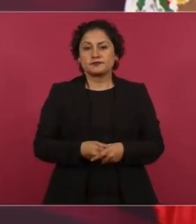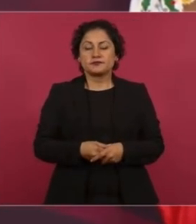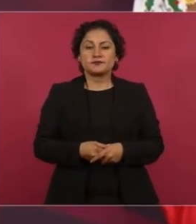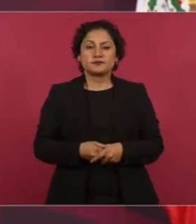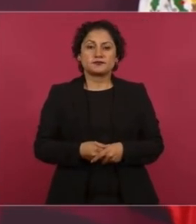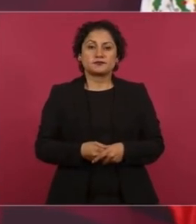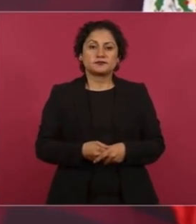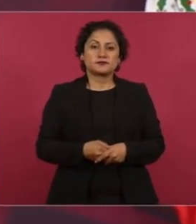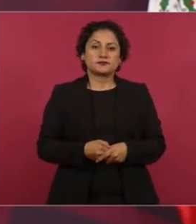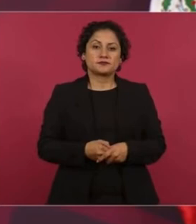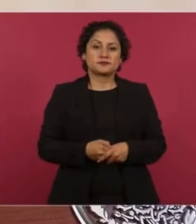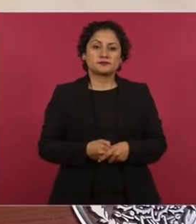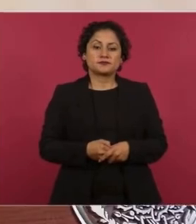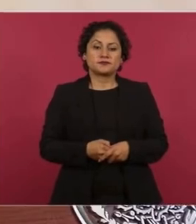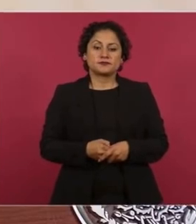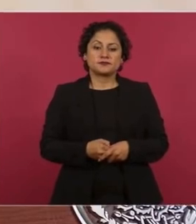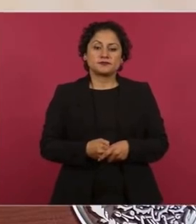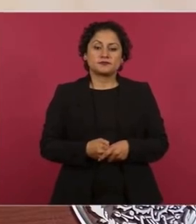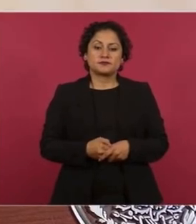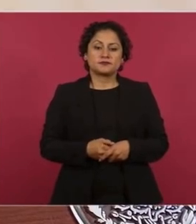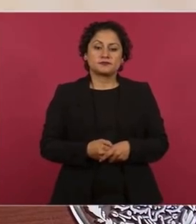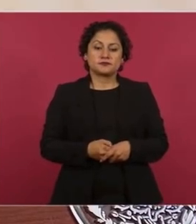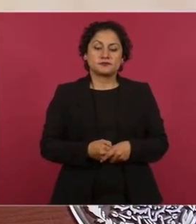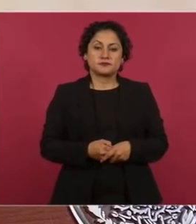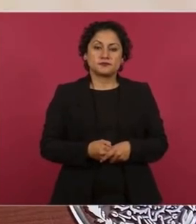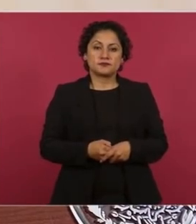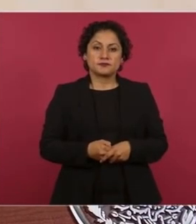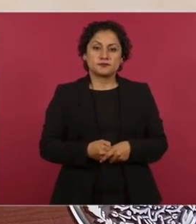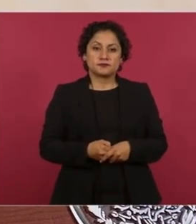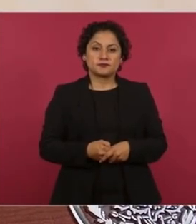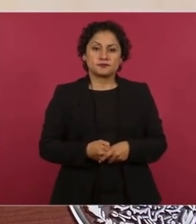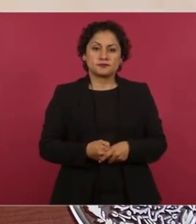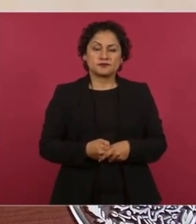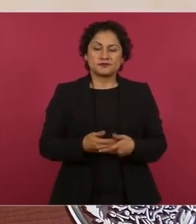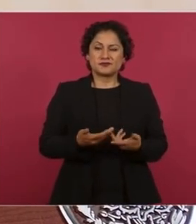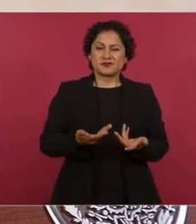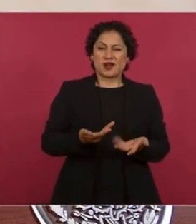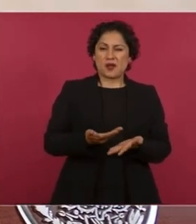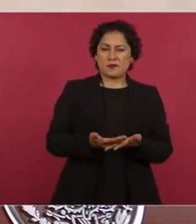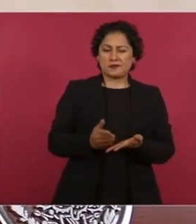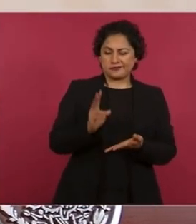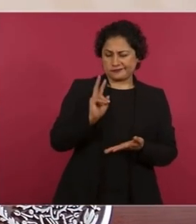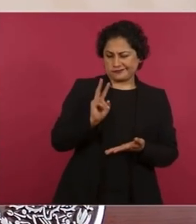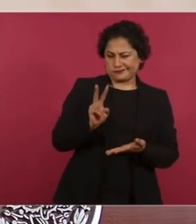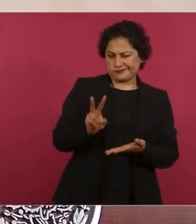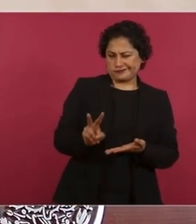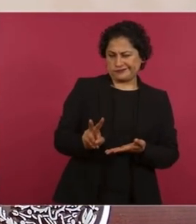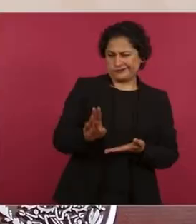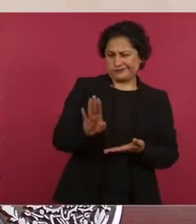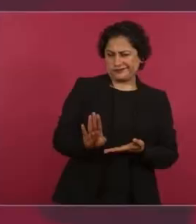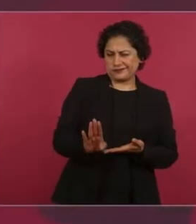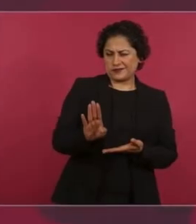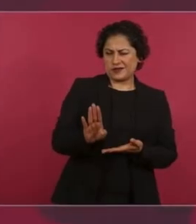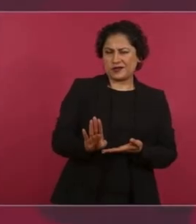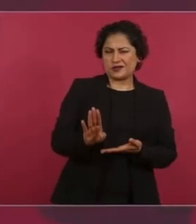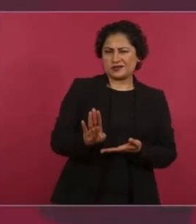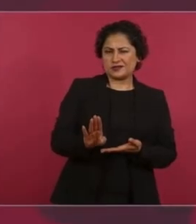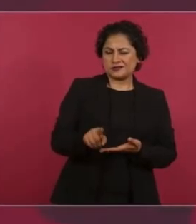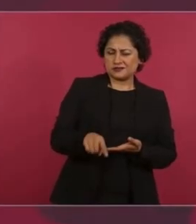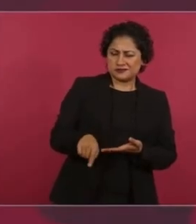nerviosos, los noto